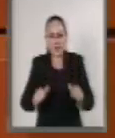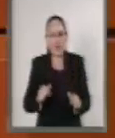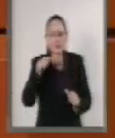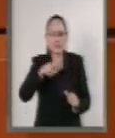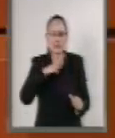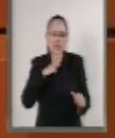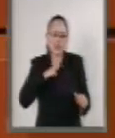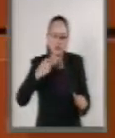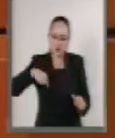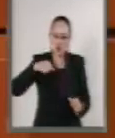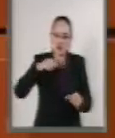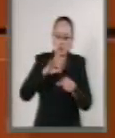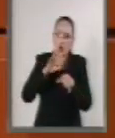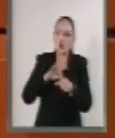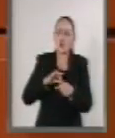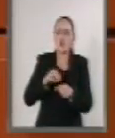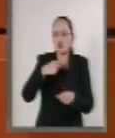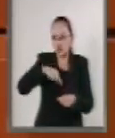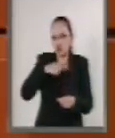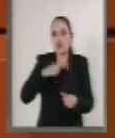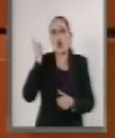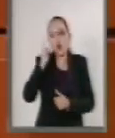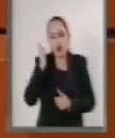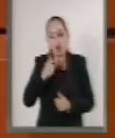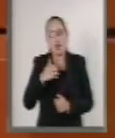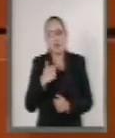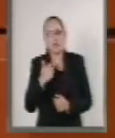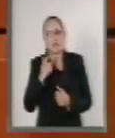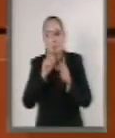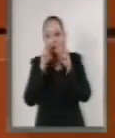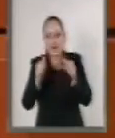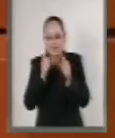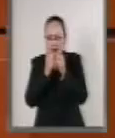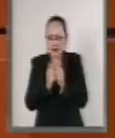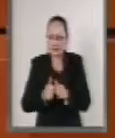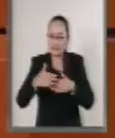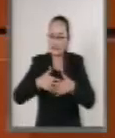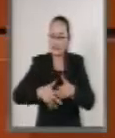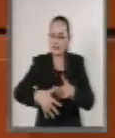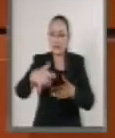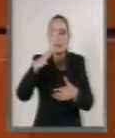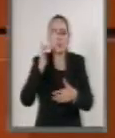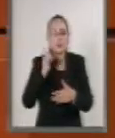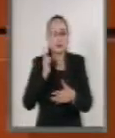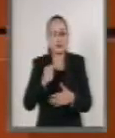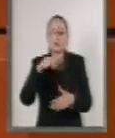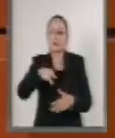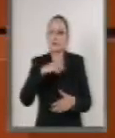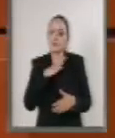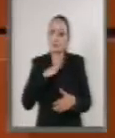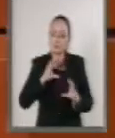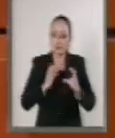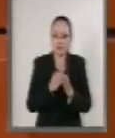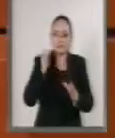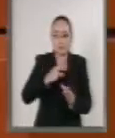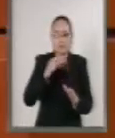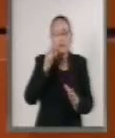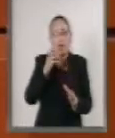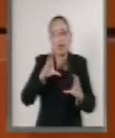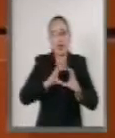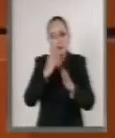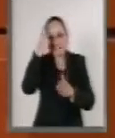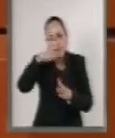el cual hacemos votos porque es una paz duradera. Pero, sobre todo, en el reto tan importante que enfrenta Siria de cara a la